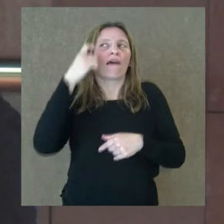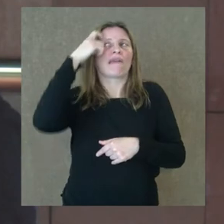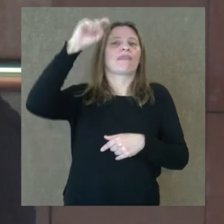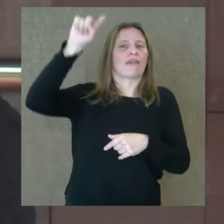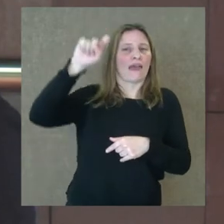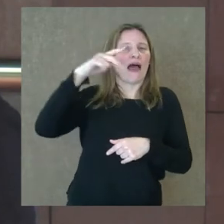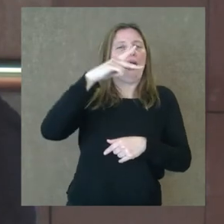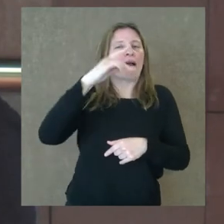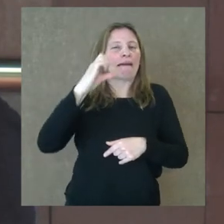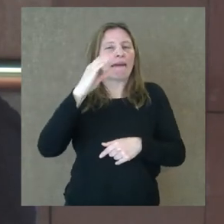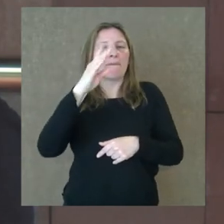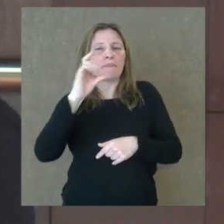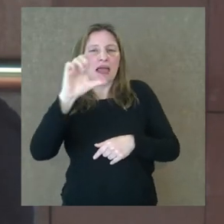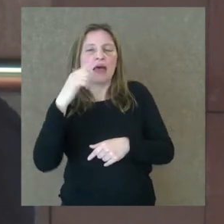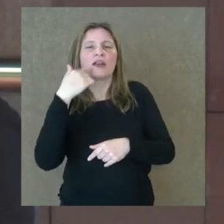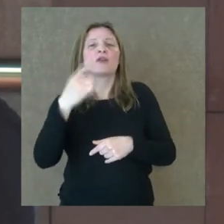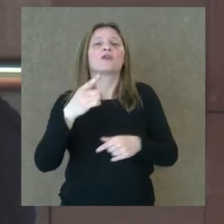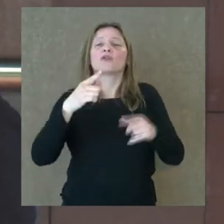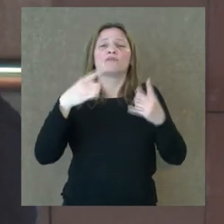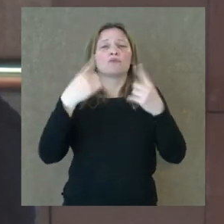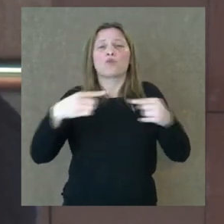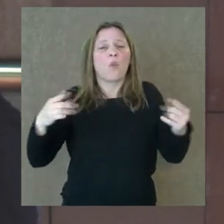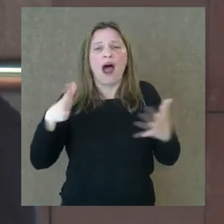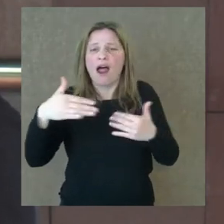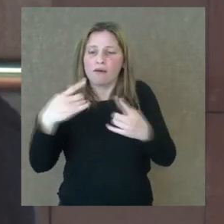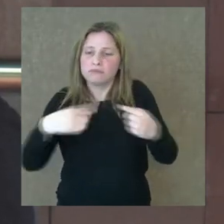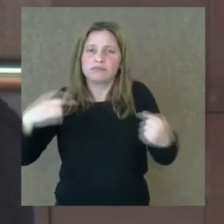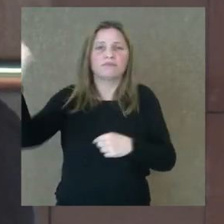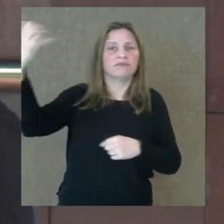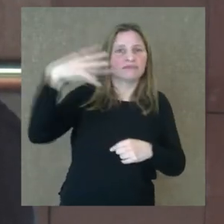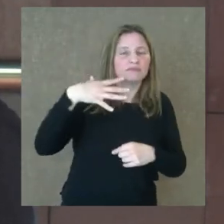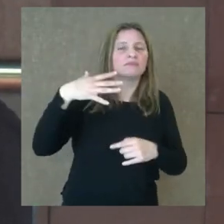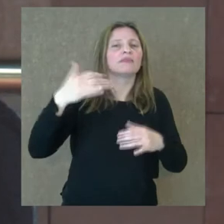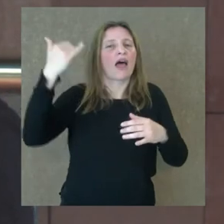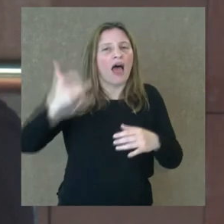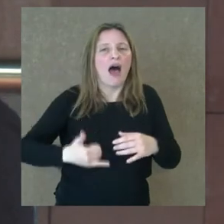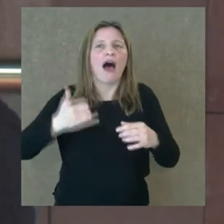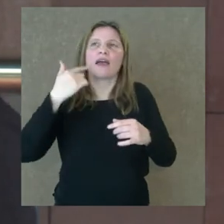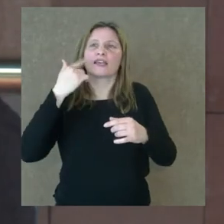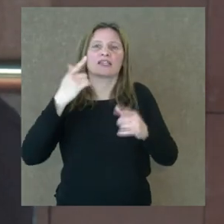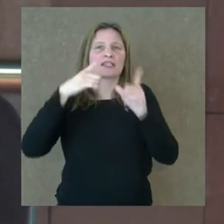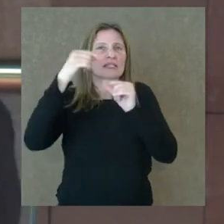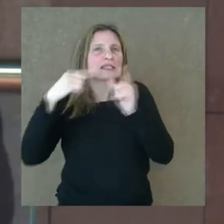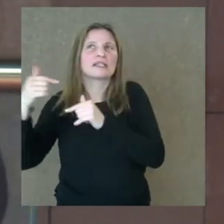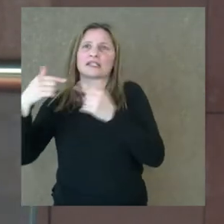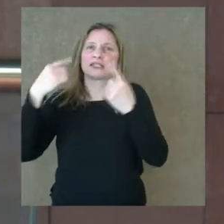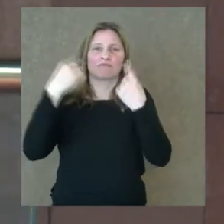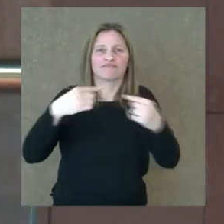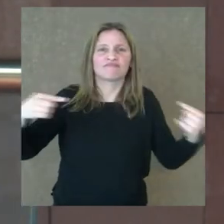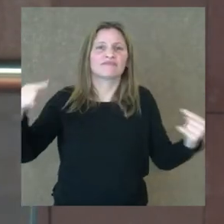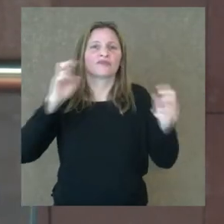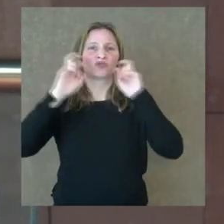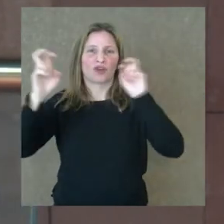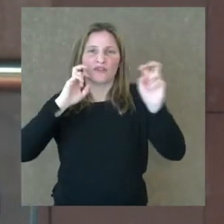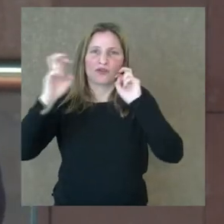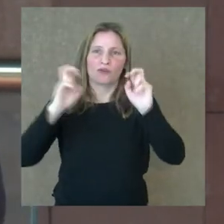ideología en que todos los cuerpos celestes e incluso la luz tenía una sonoridad, tenía un sonido. Esto fascinó a